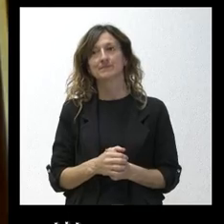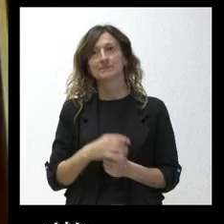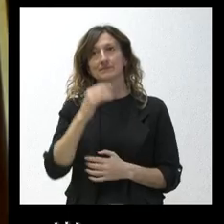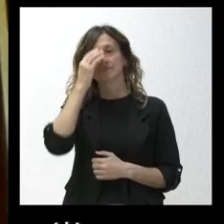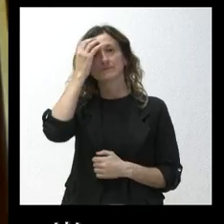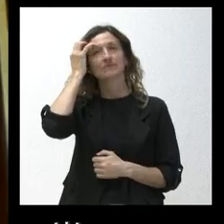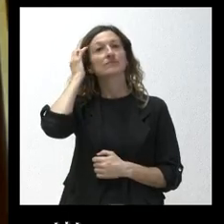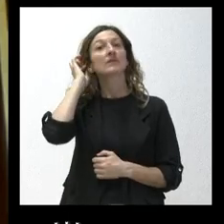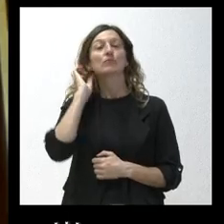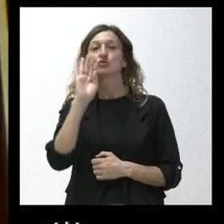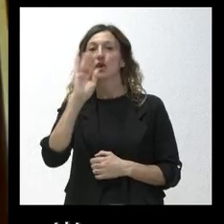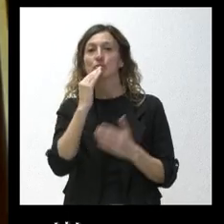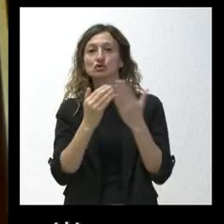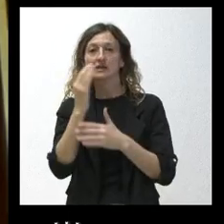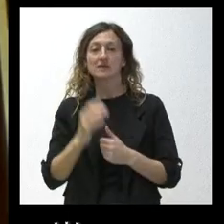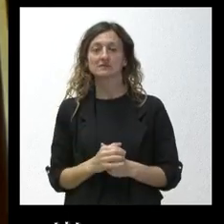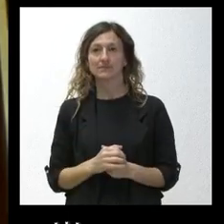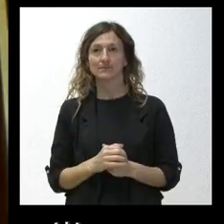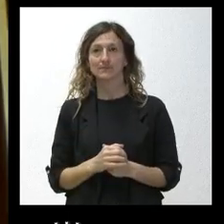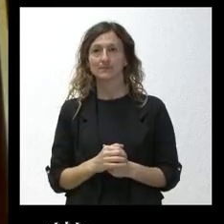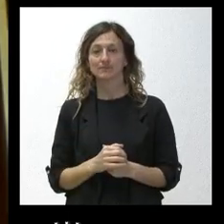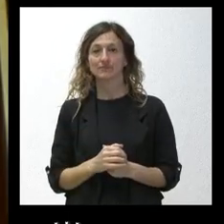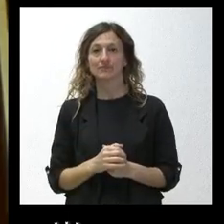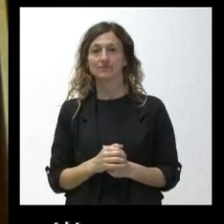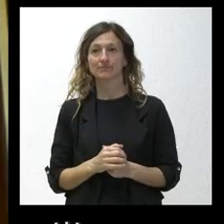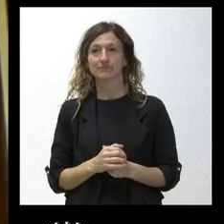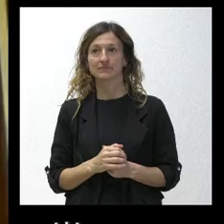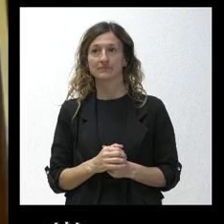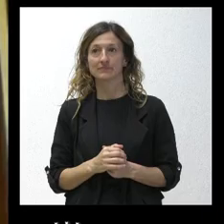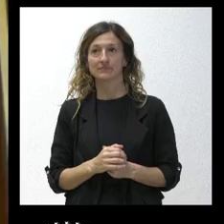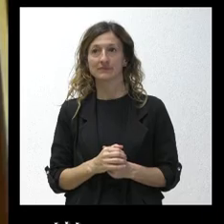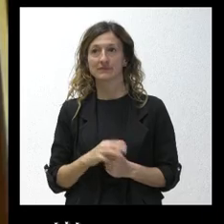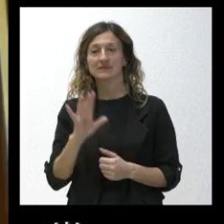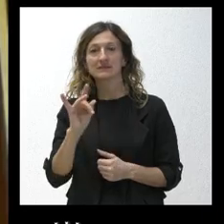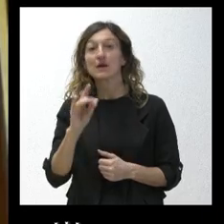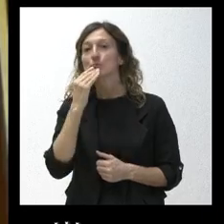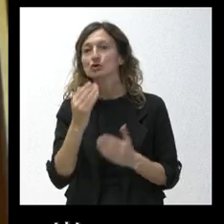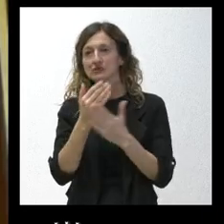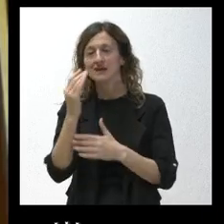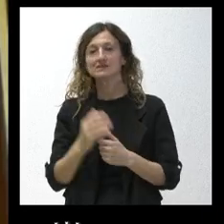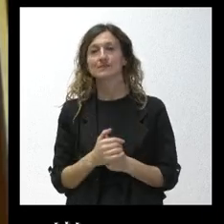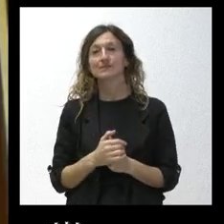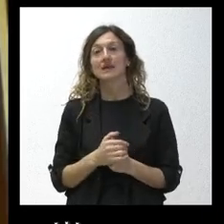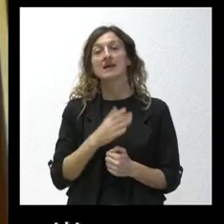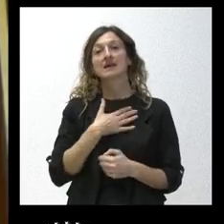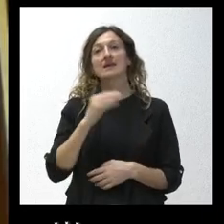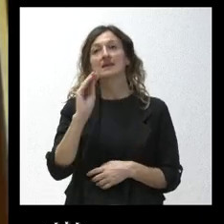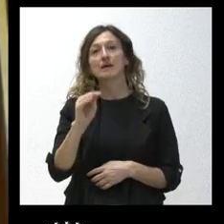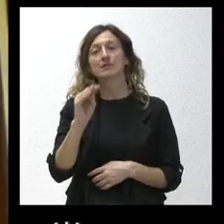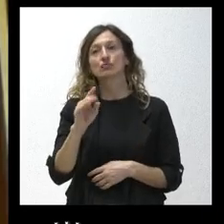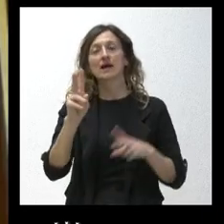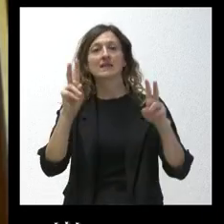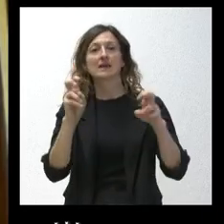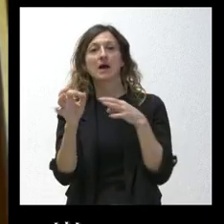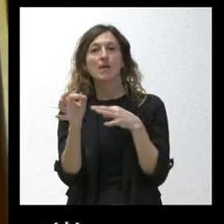Hola, buenos días. Buenos días. ¿Diciría? Sí, buenos días. Quería preguntar respecto a los protocolos,